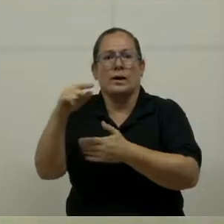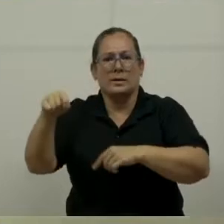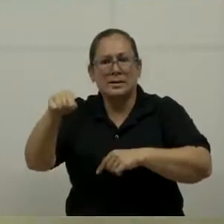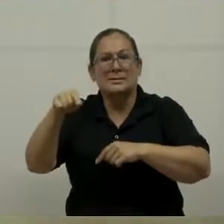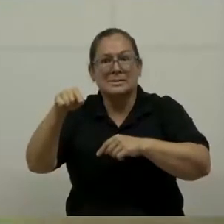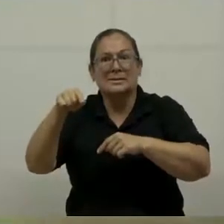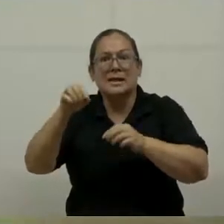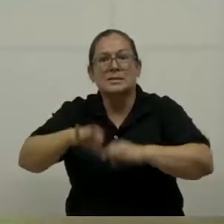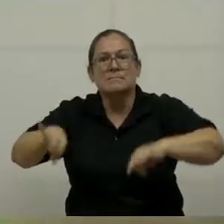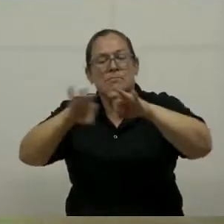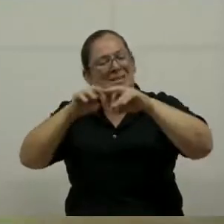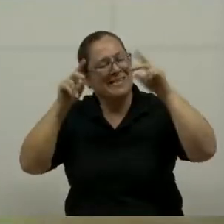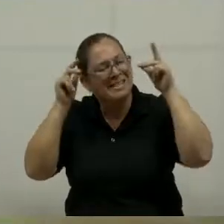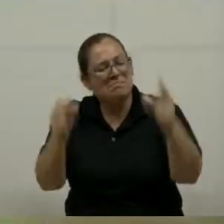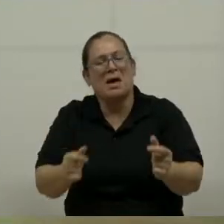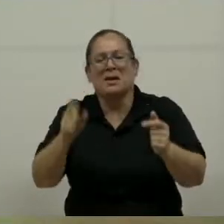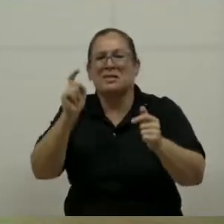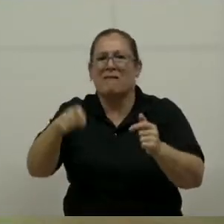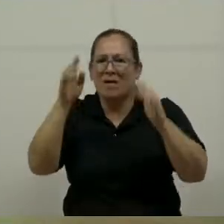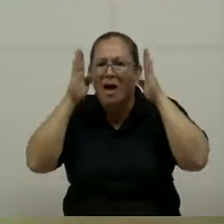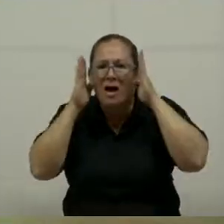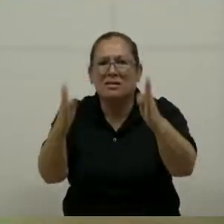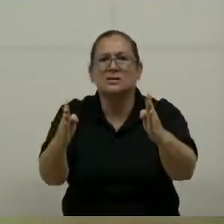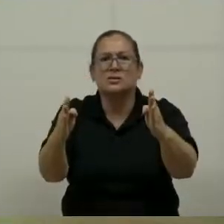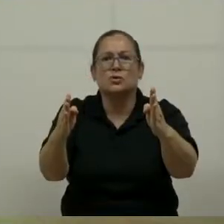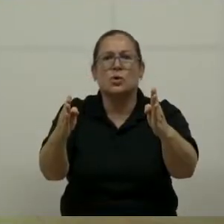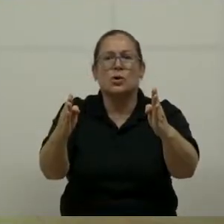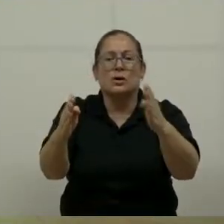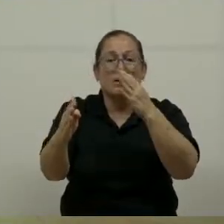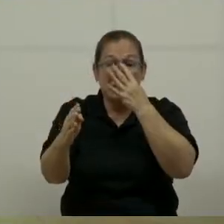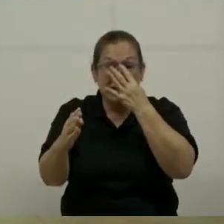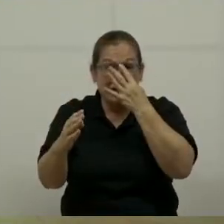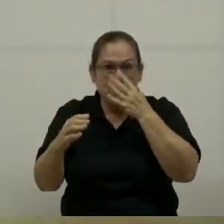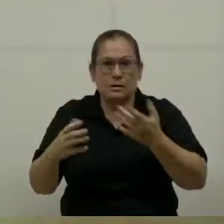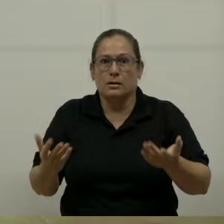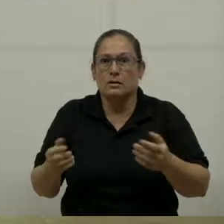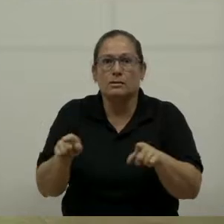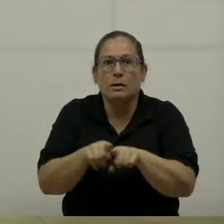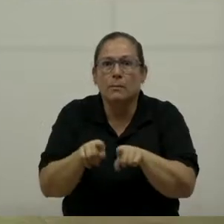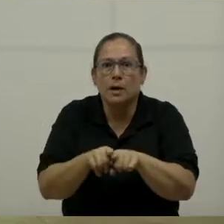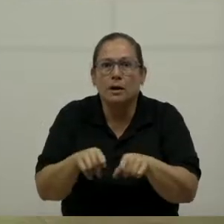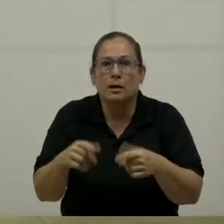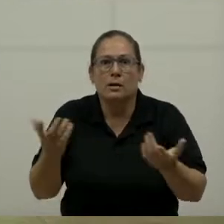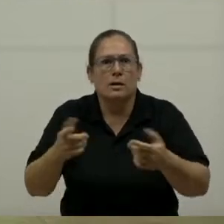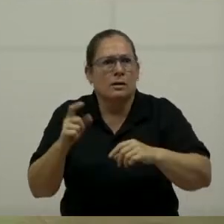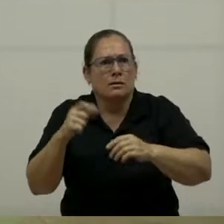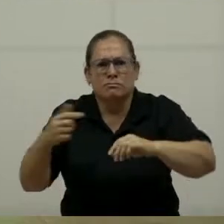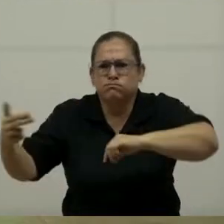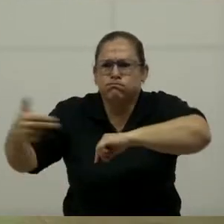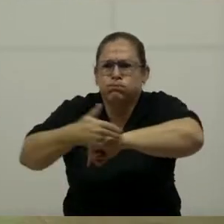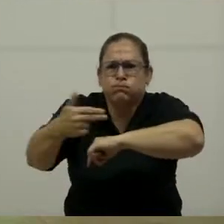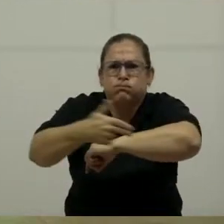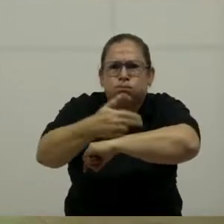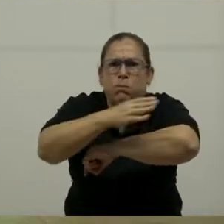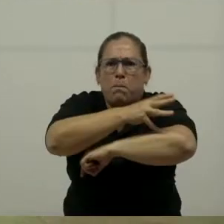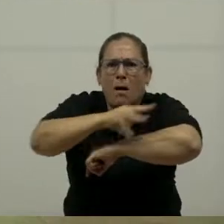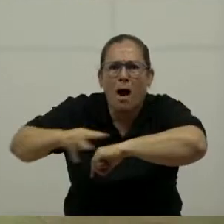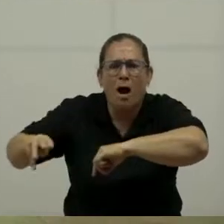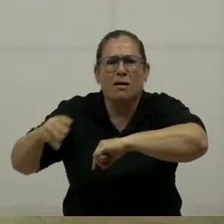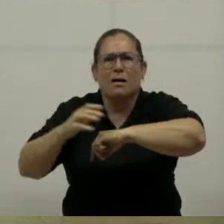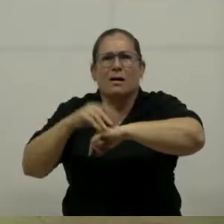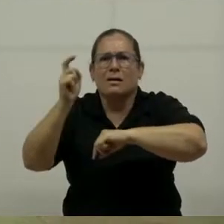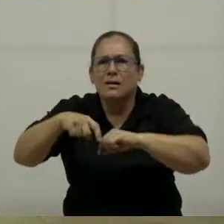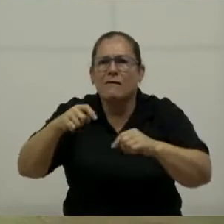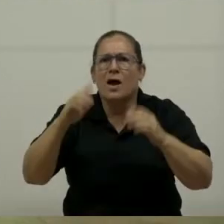Inmediata. Bueno, esas cosas hay que hacerlos. Además de, por supuesto, los muelles, los atracaderos. ¿Verdad? Y no dejemos de lado,